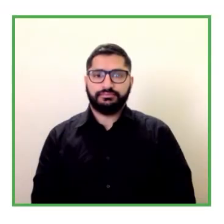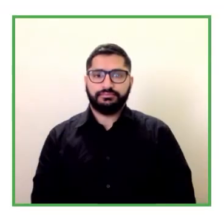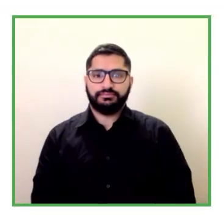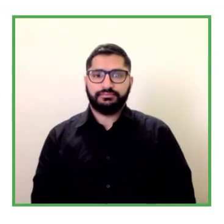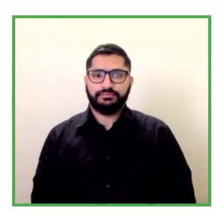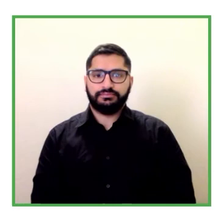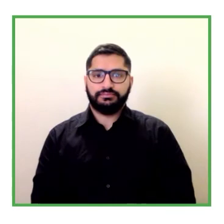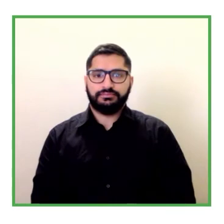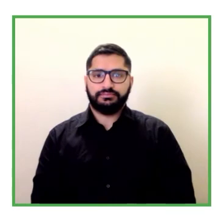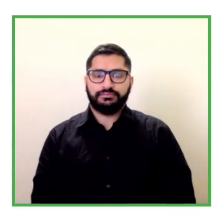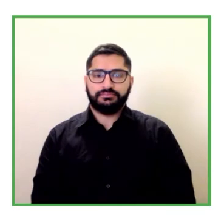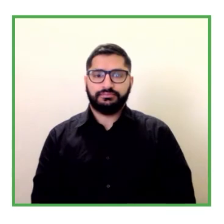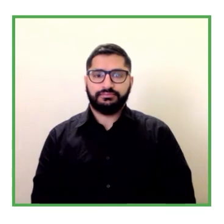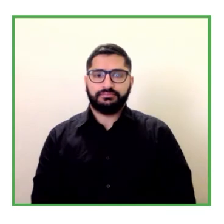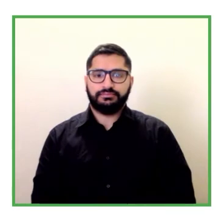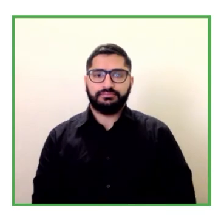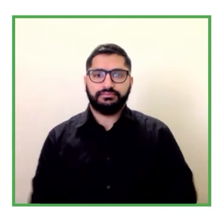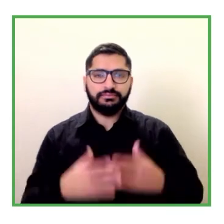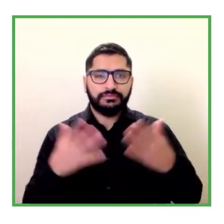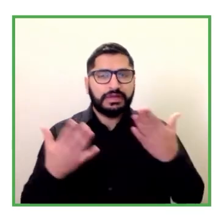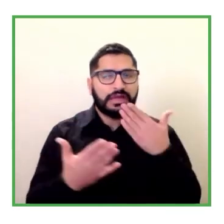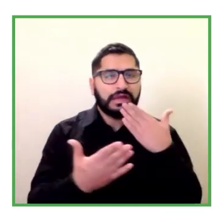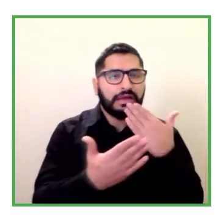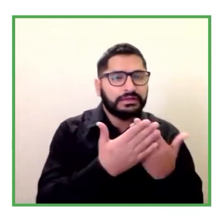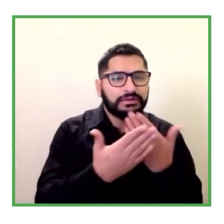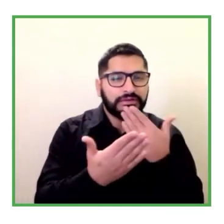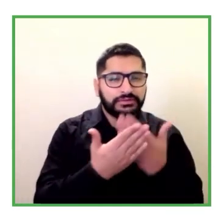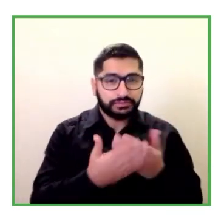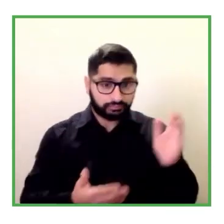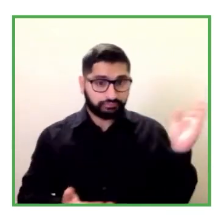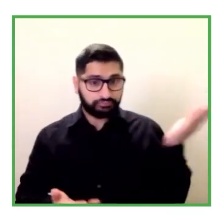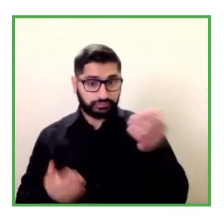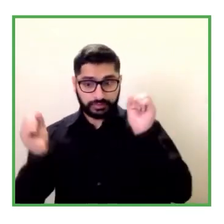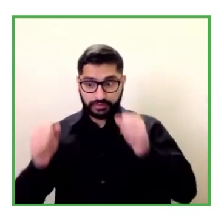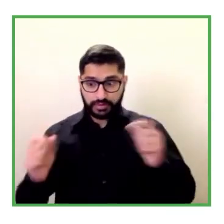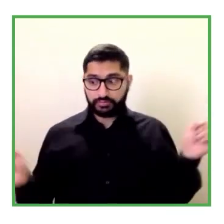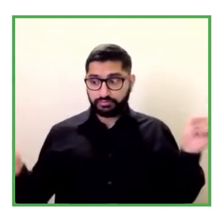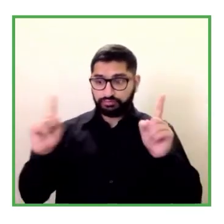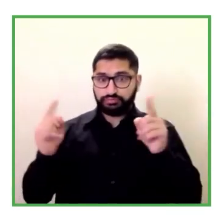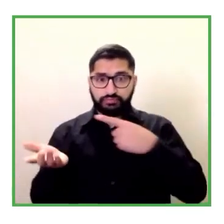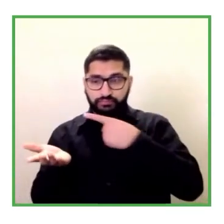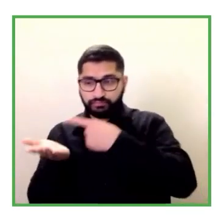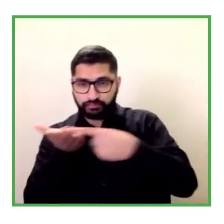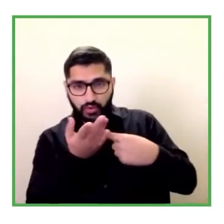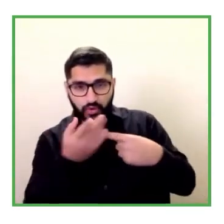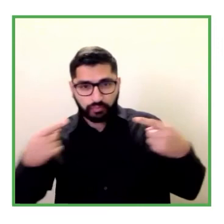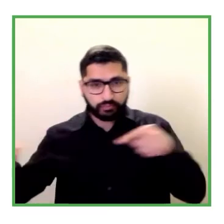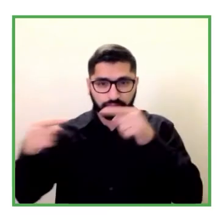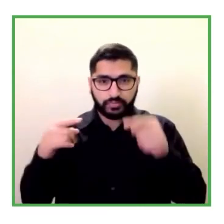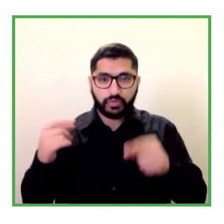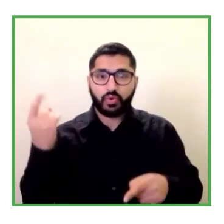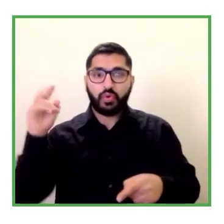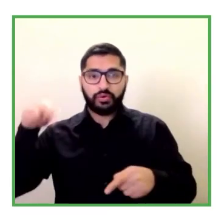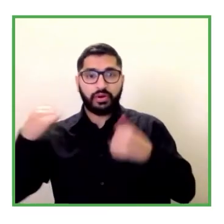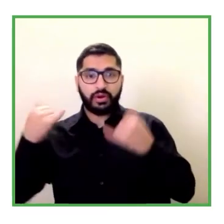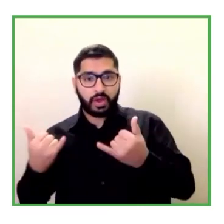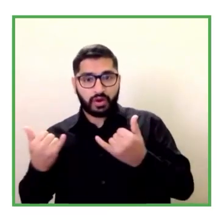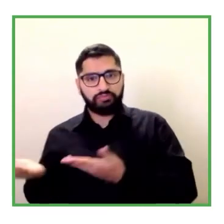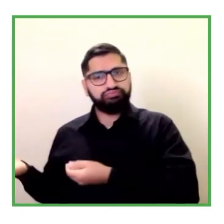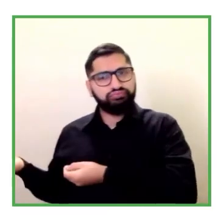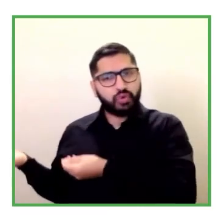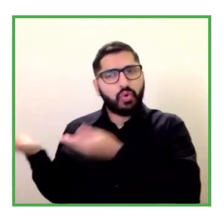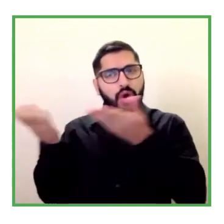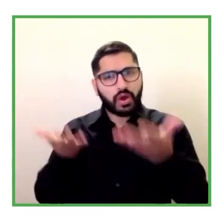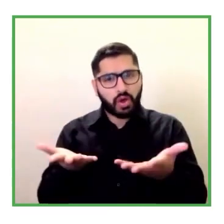muchas gracias por su presentación Jorquem y a continuación les quiero invitar a todos y a todas a un pequeño panel